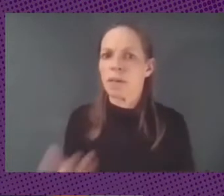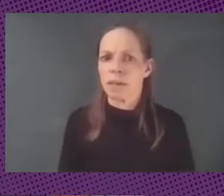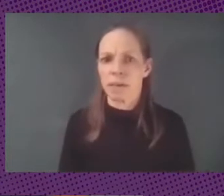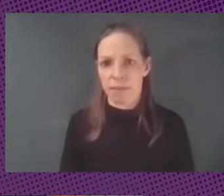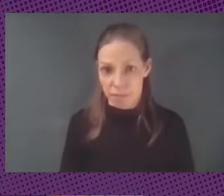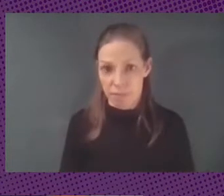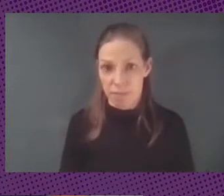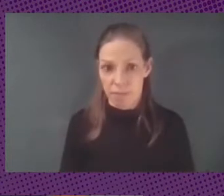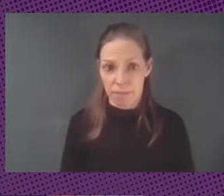sabemos que no es problemático